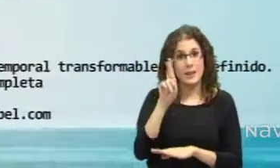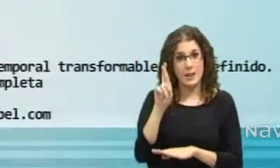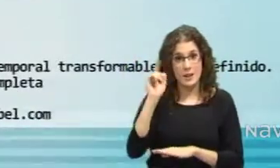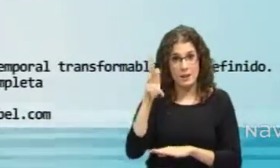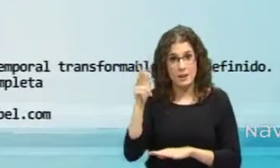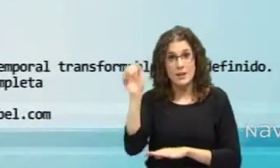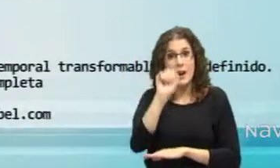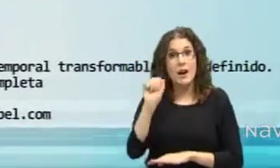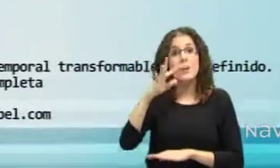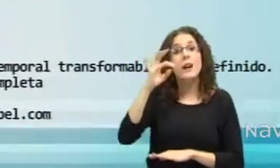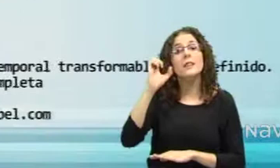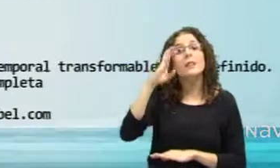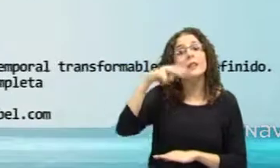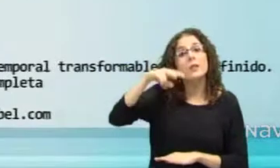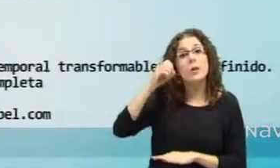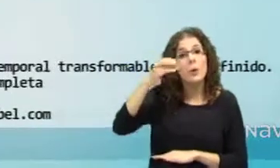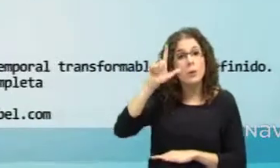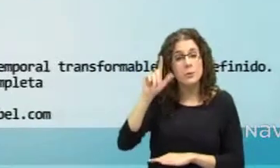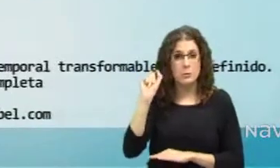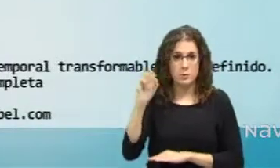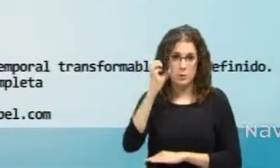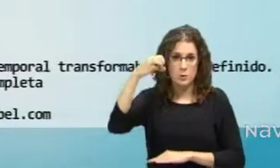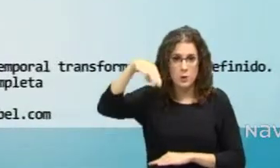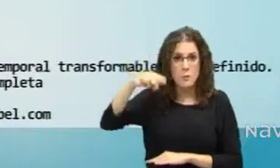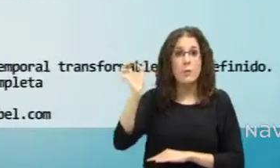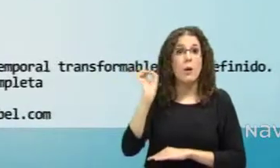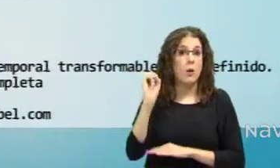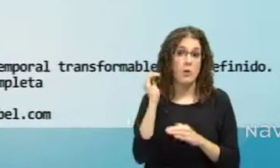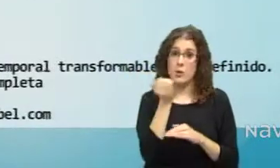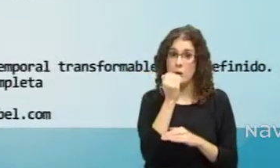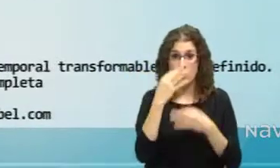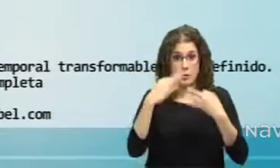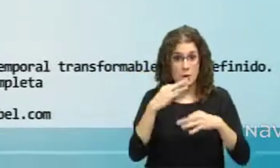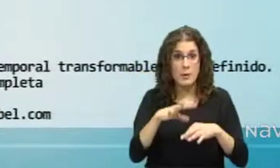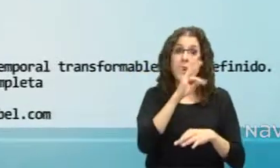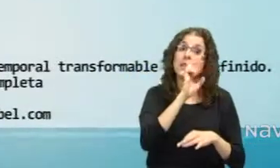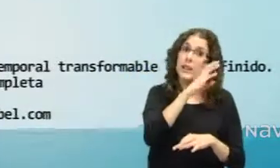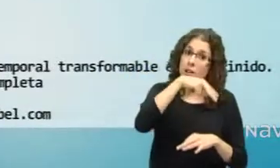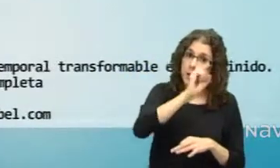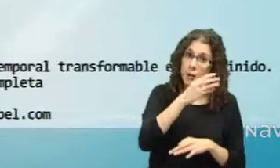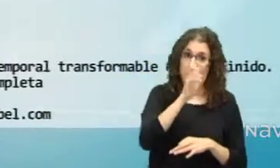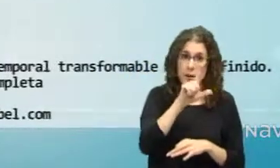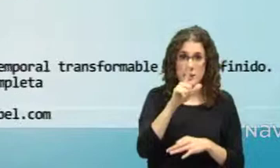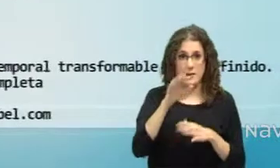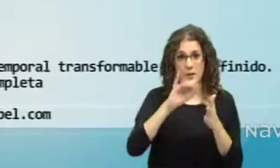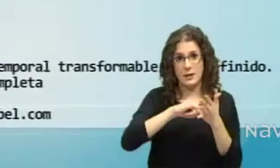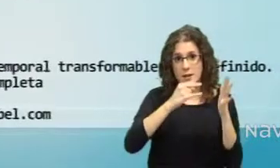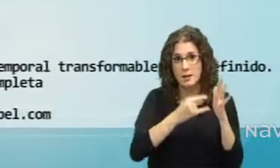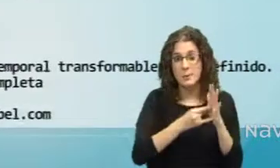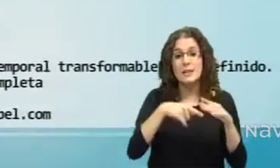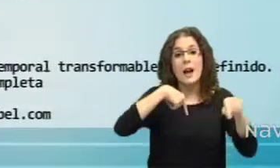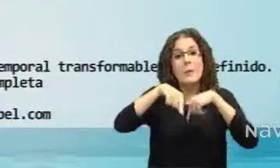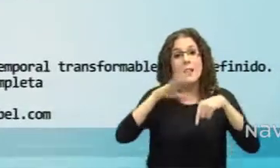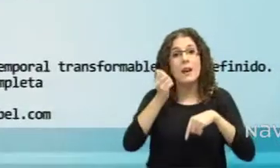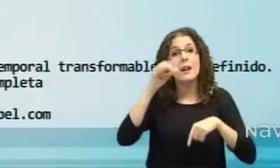.tecnovel.com o por correo ordinario a Tecnovel Sistemas, Avenida de los Castaños 3, 31